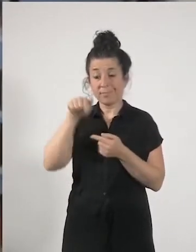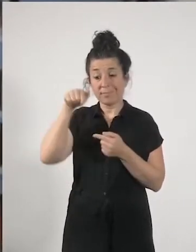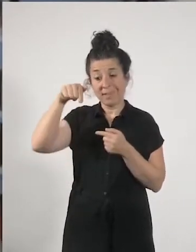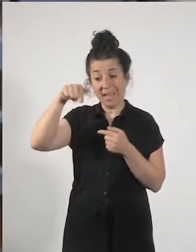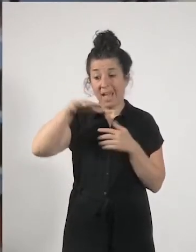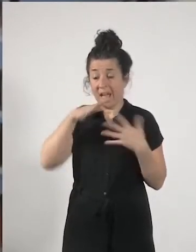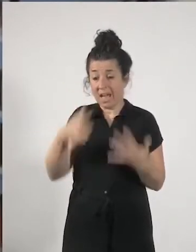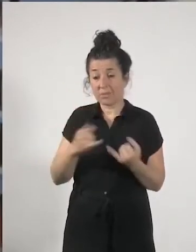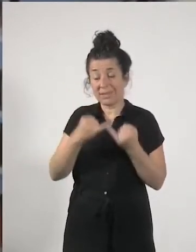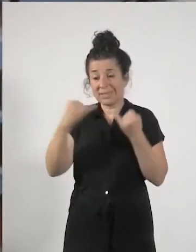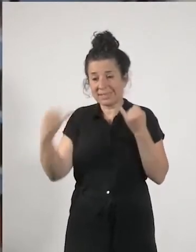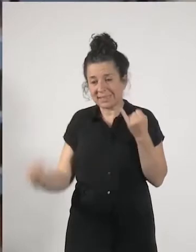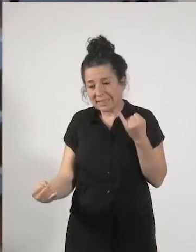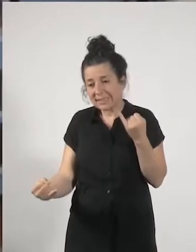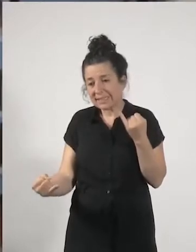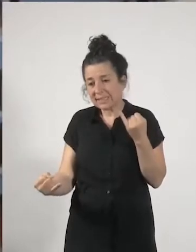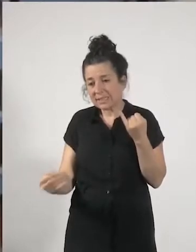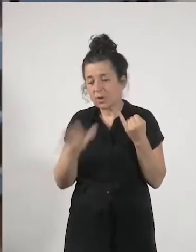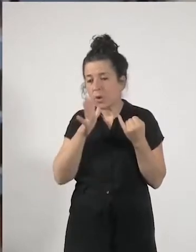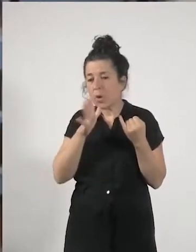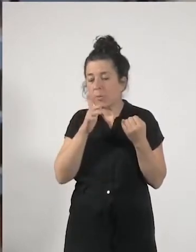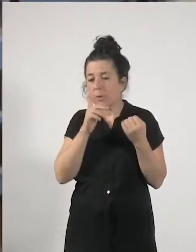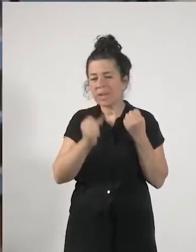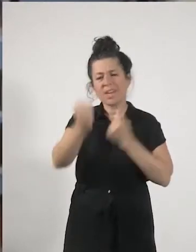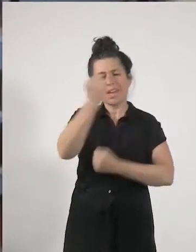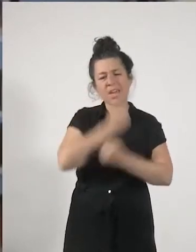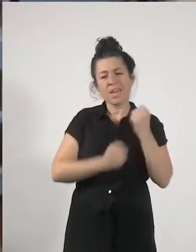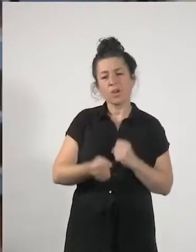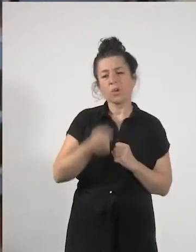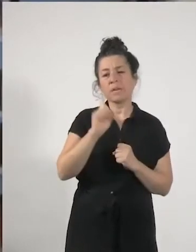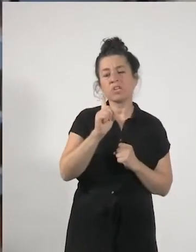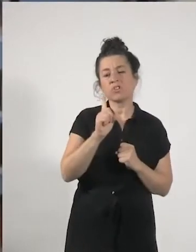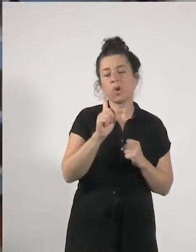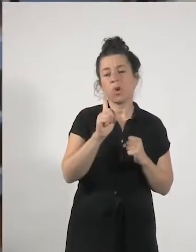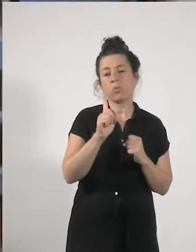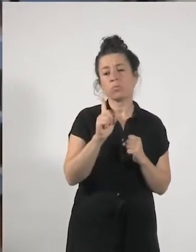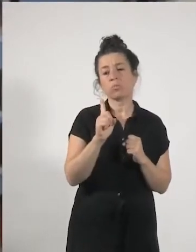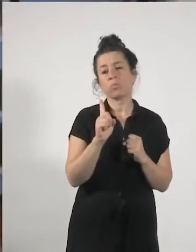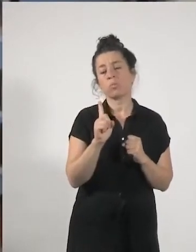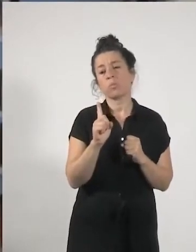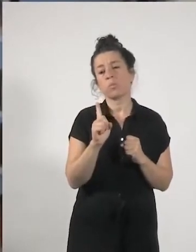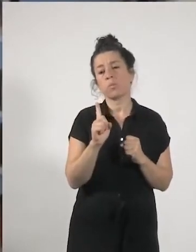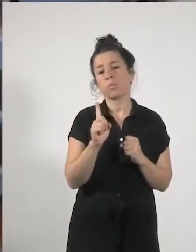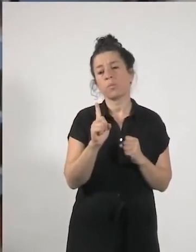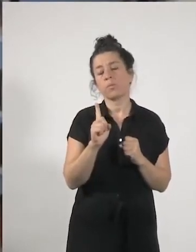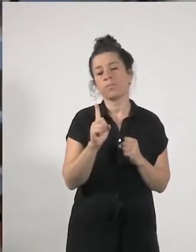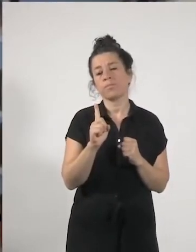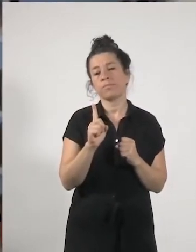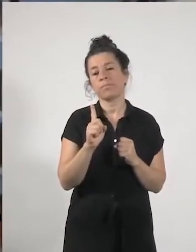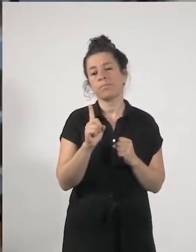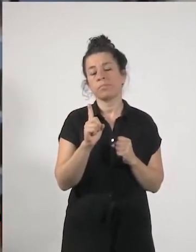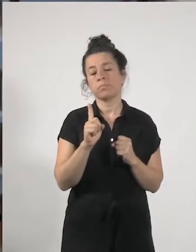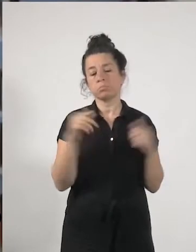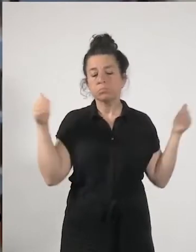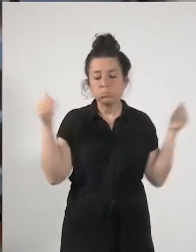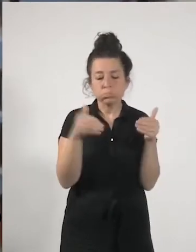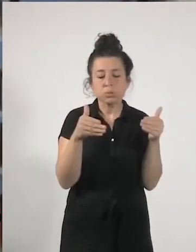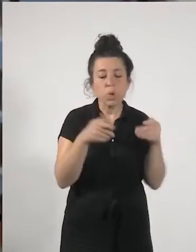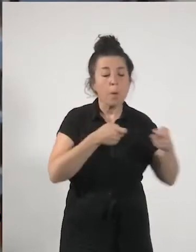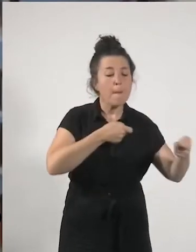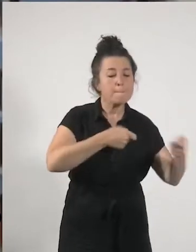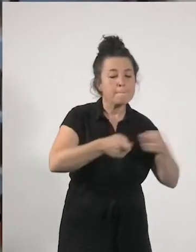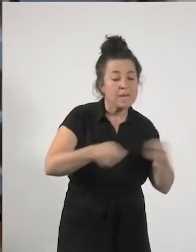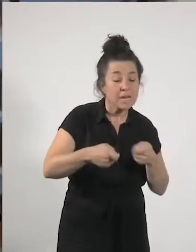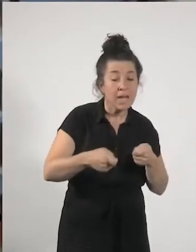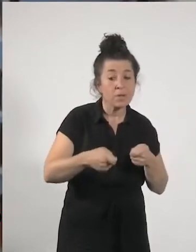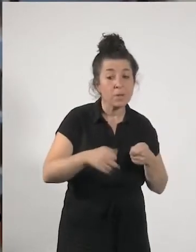o sea porque la economía solo se ocupa en general de de lo que pasa por el mercado pero lo que pasa por